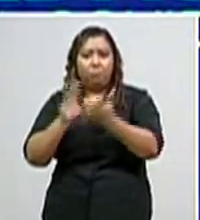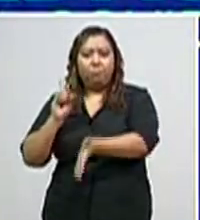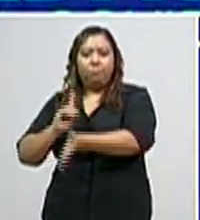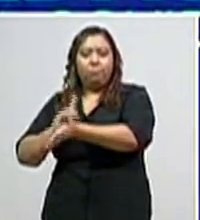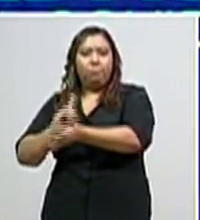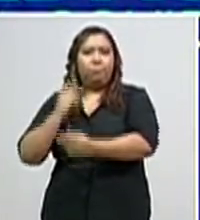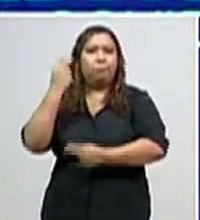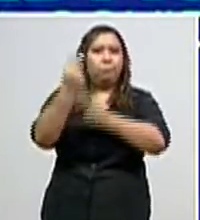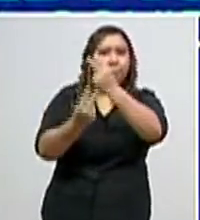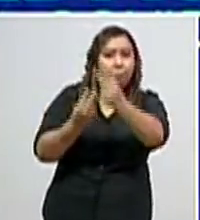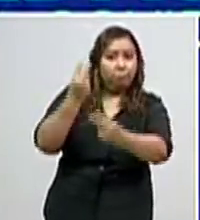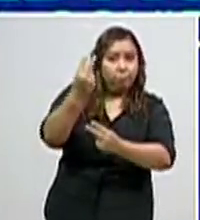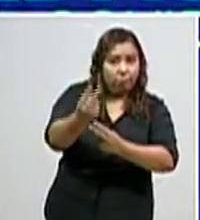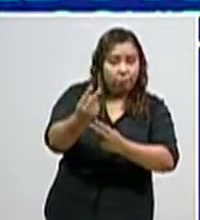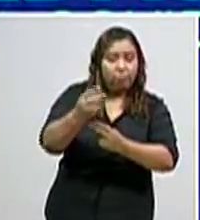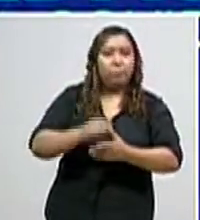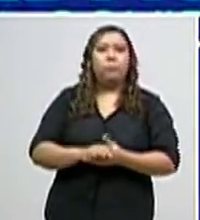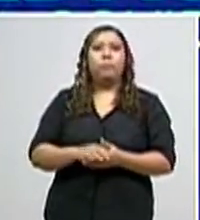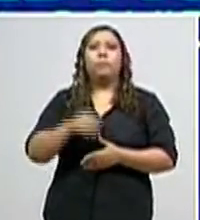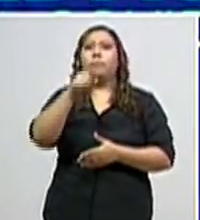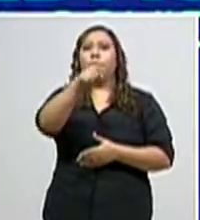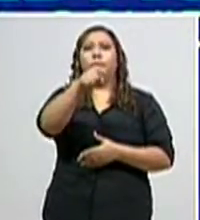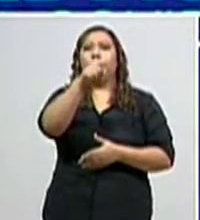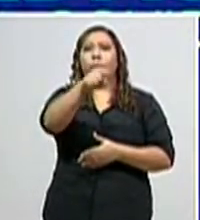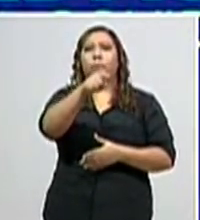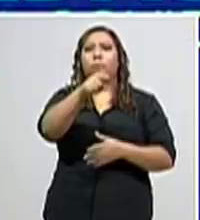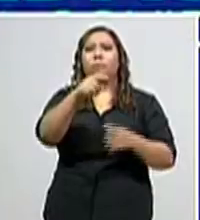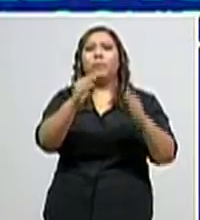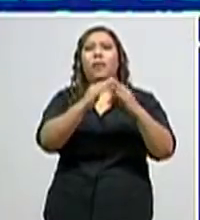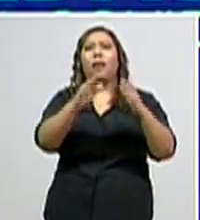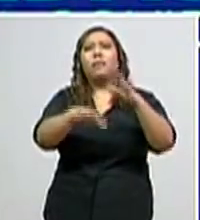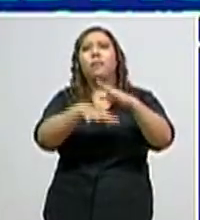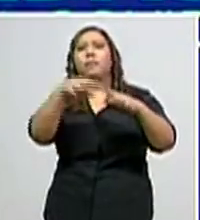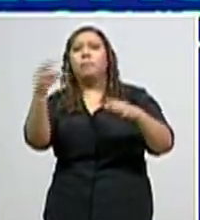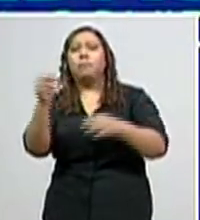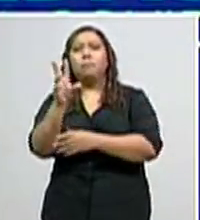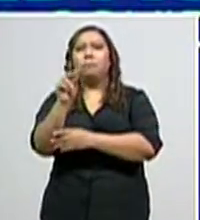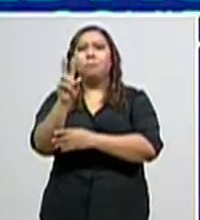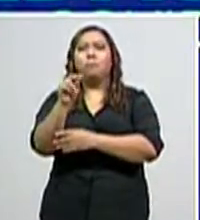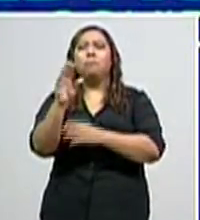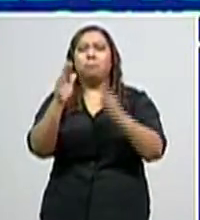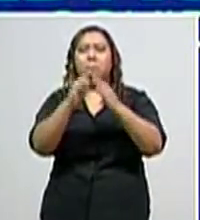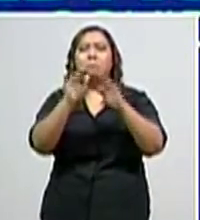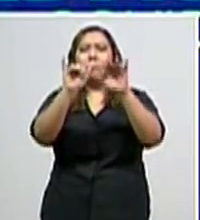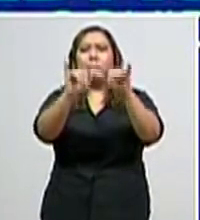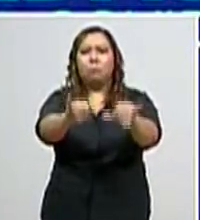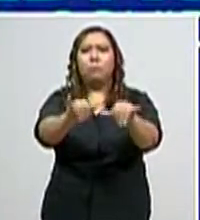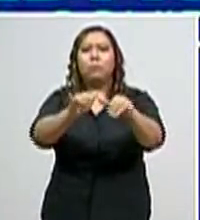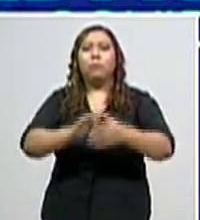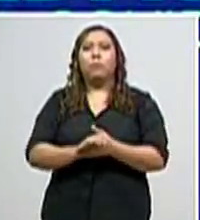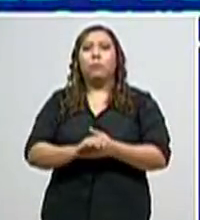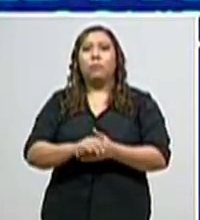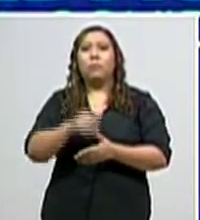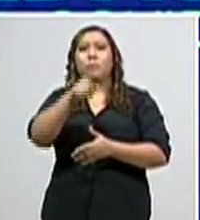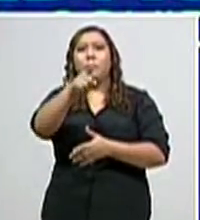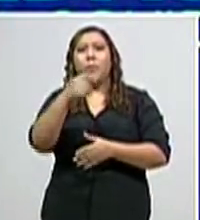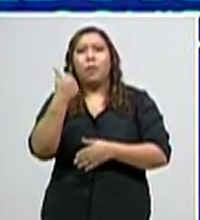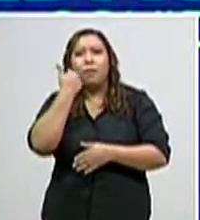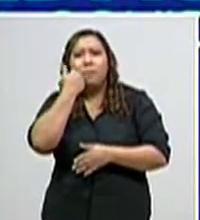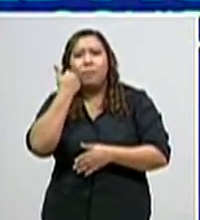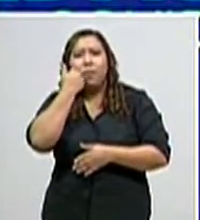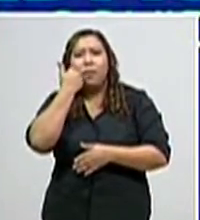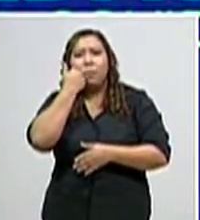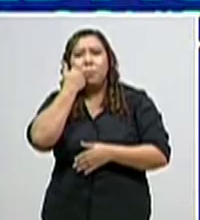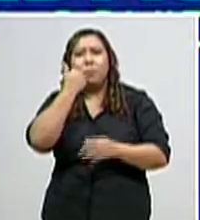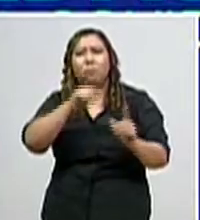atención médica oportuna, evitar que usted tenga que desplazarse y nosotros podamos evitar que su salud se deteriore, que se